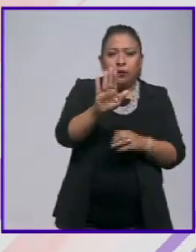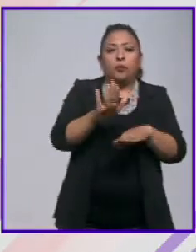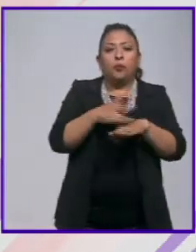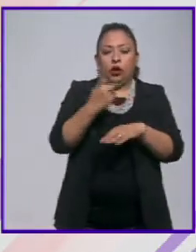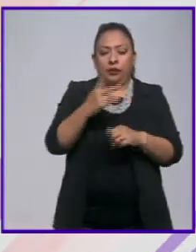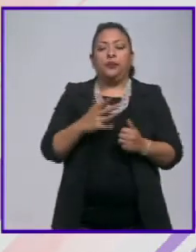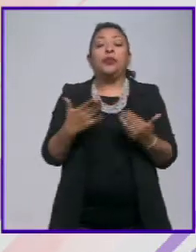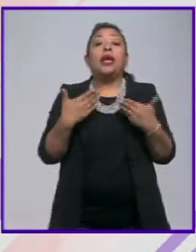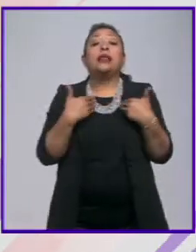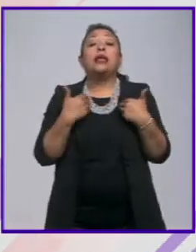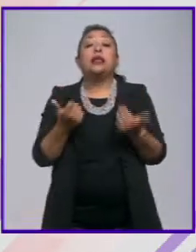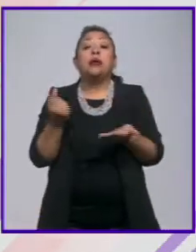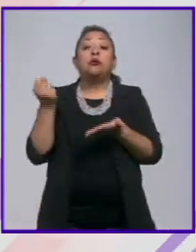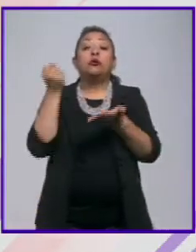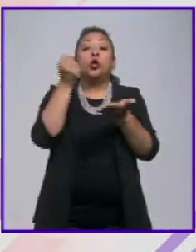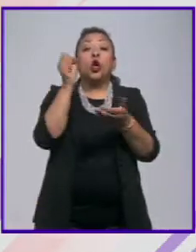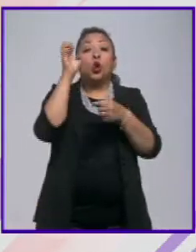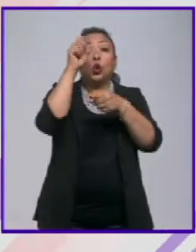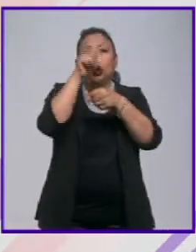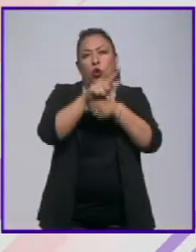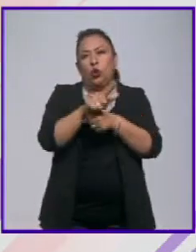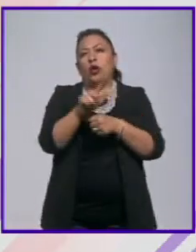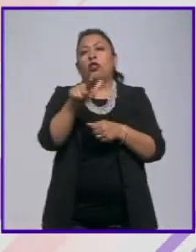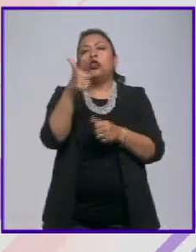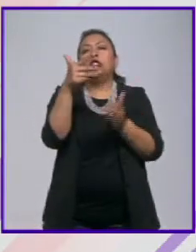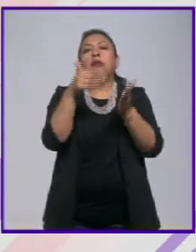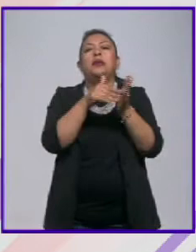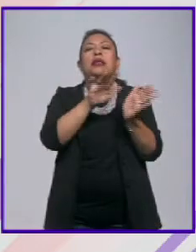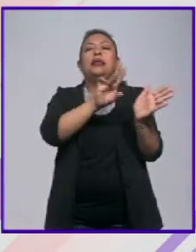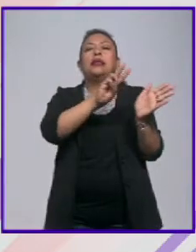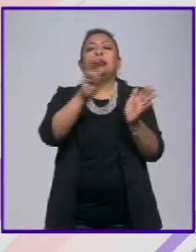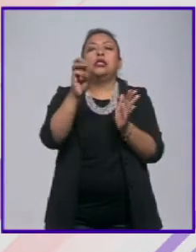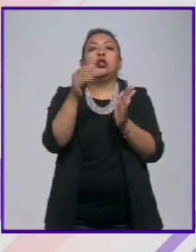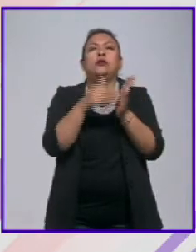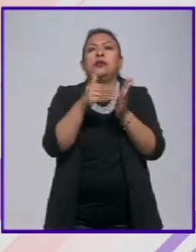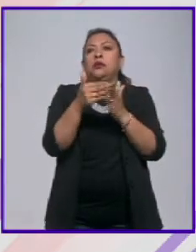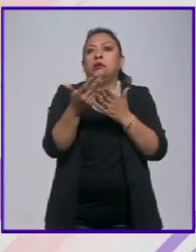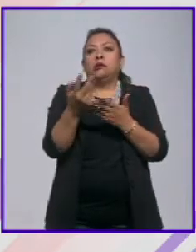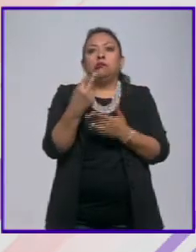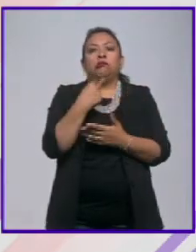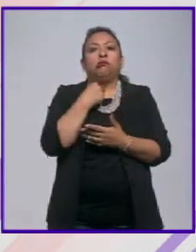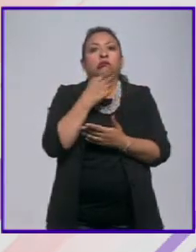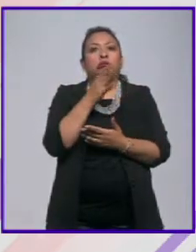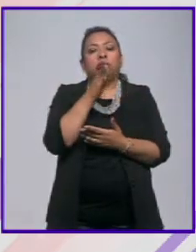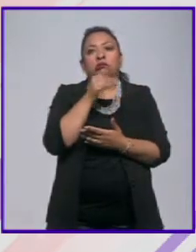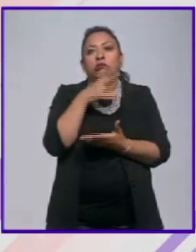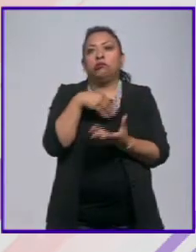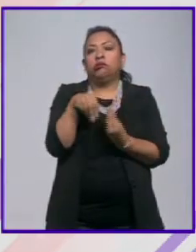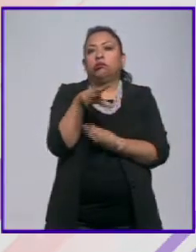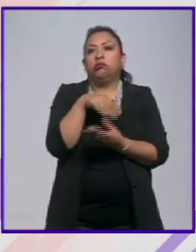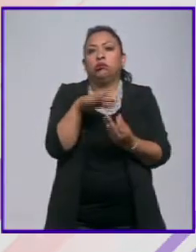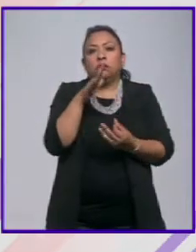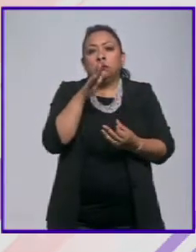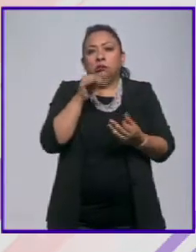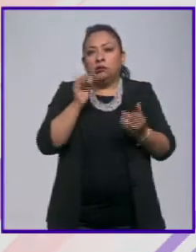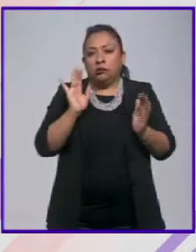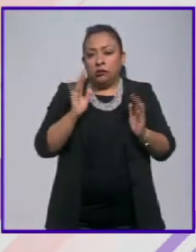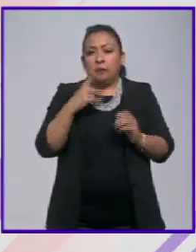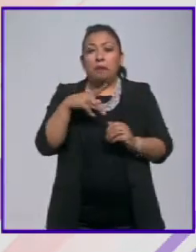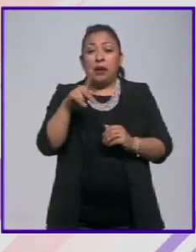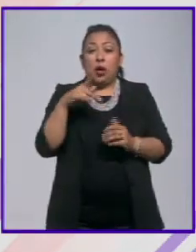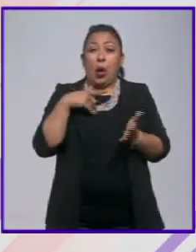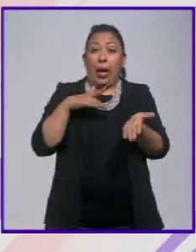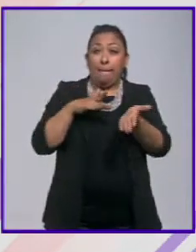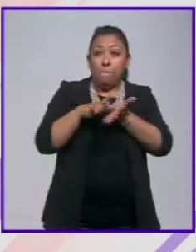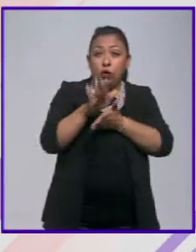entendemos que el presupuesto de la cultura que es de 12 mil 300 millones ya no da el presupuesto para más sin embargo un